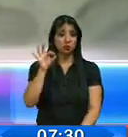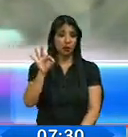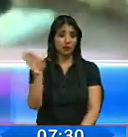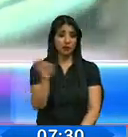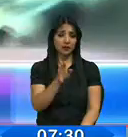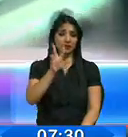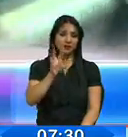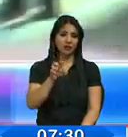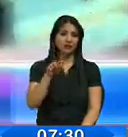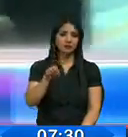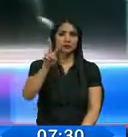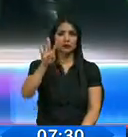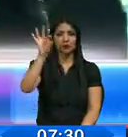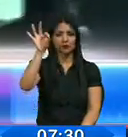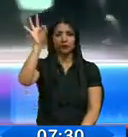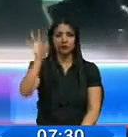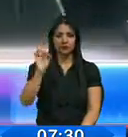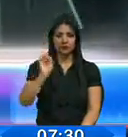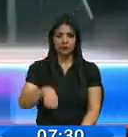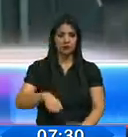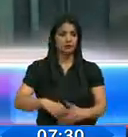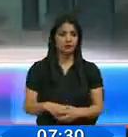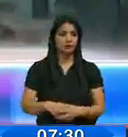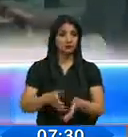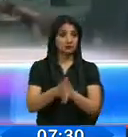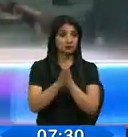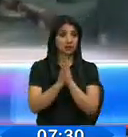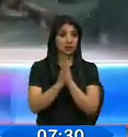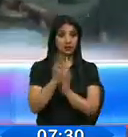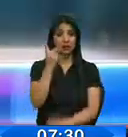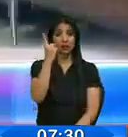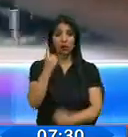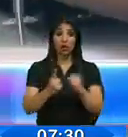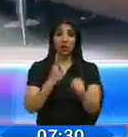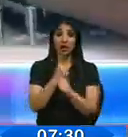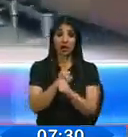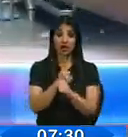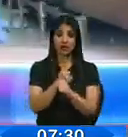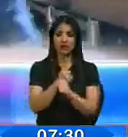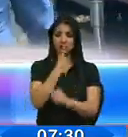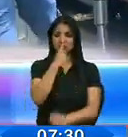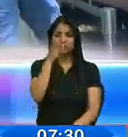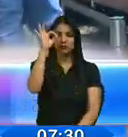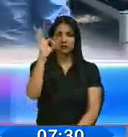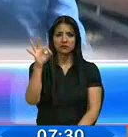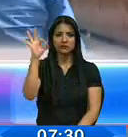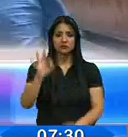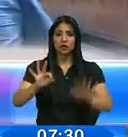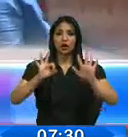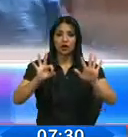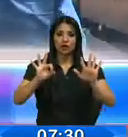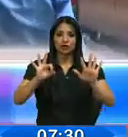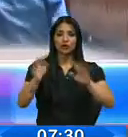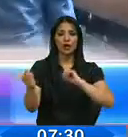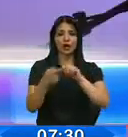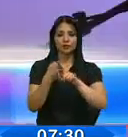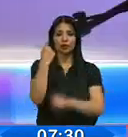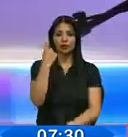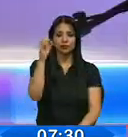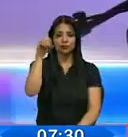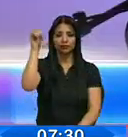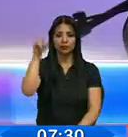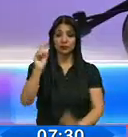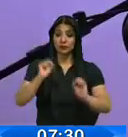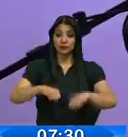.24 por ciento. Si el mismo es solicitado a 12 meses, aplica la tasa preferencial del 8 por ciento al 11 por ciento. Y